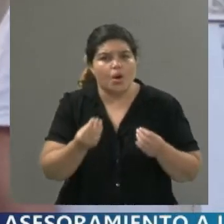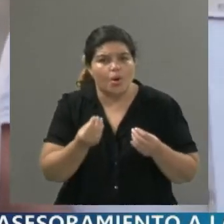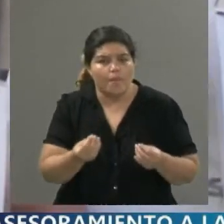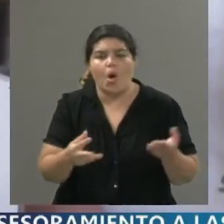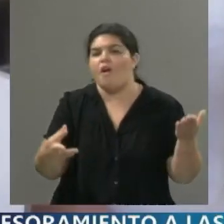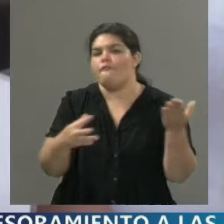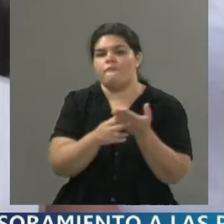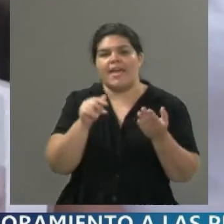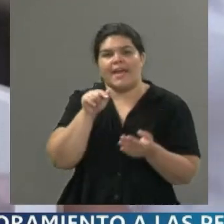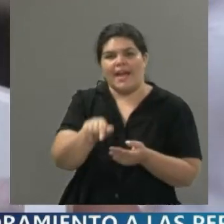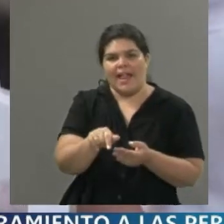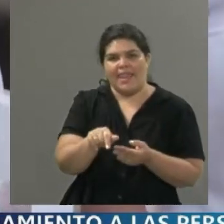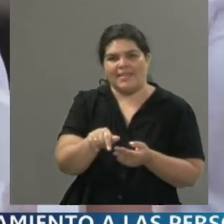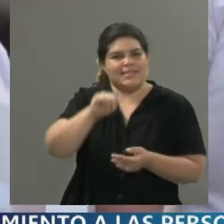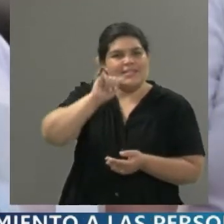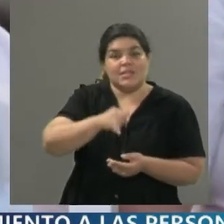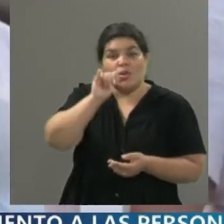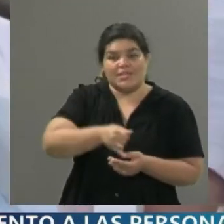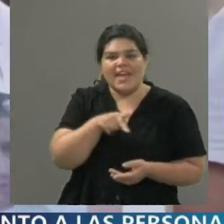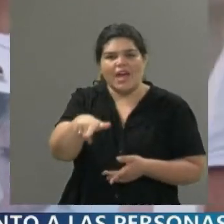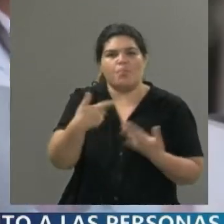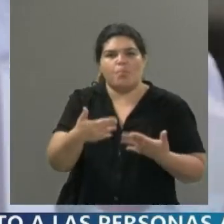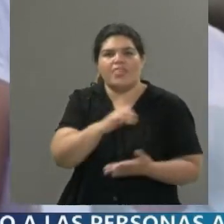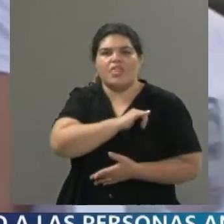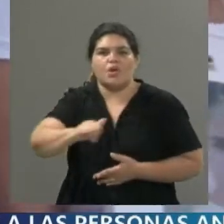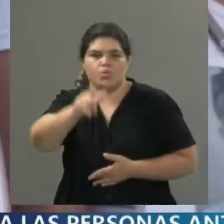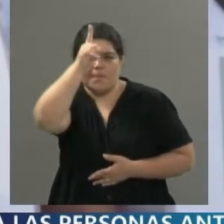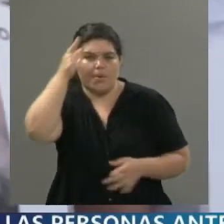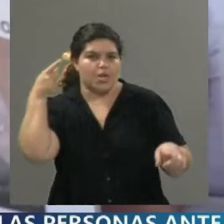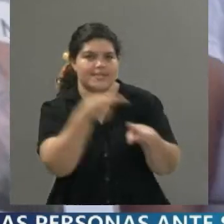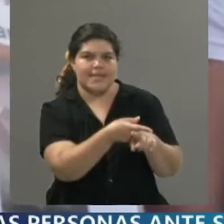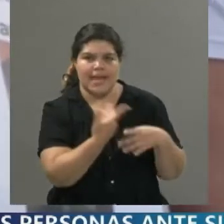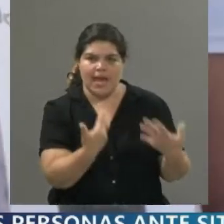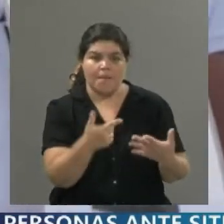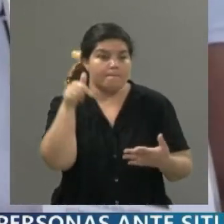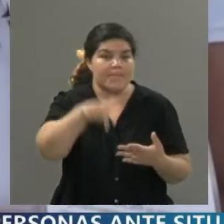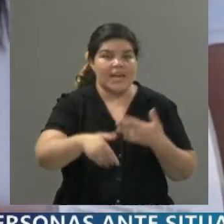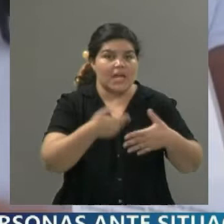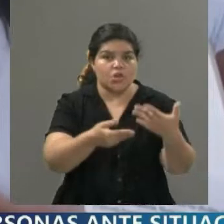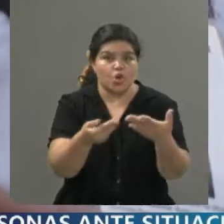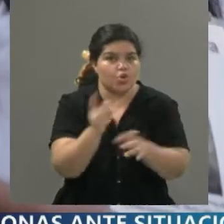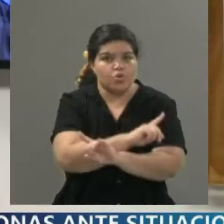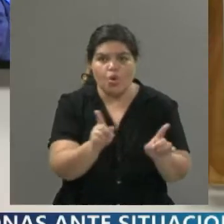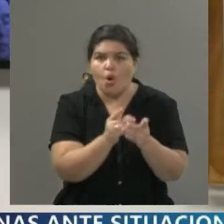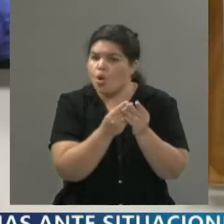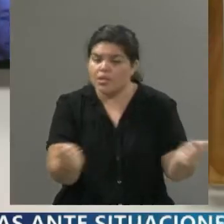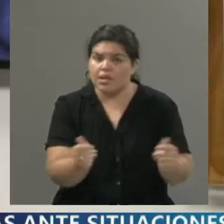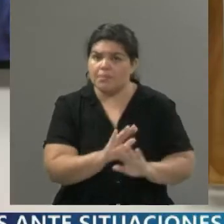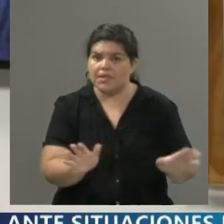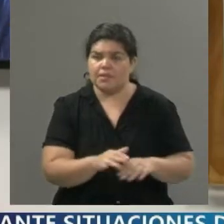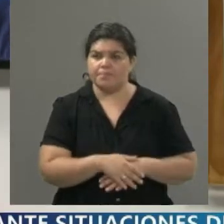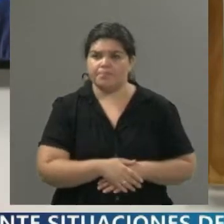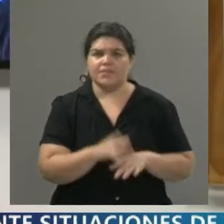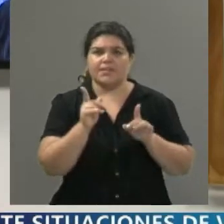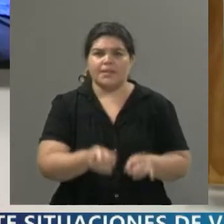el acompañamiento para que esto se denuncie correctamente y se termine con esto. Vamos a un tema que quiero decirles que hace